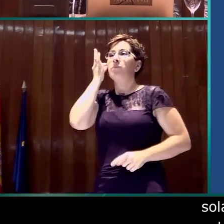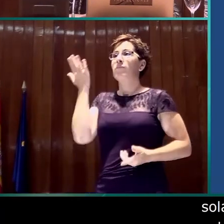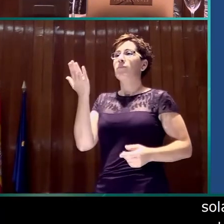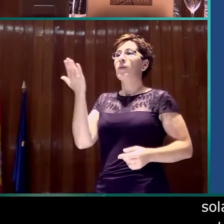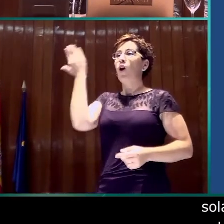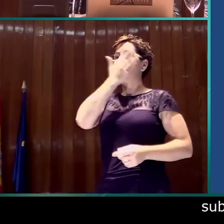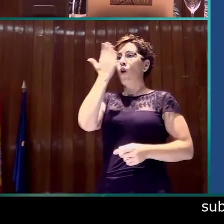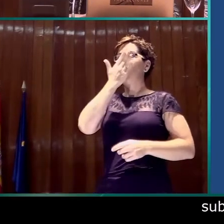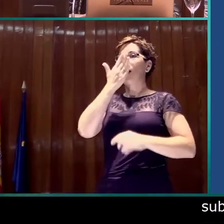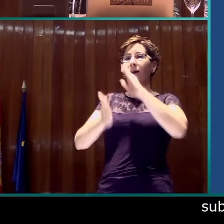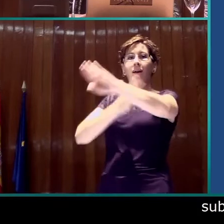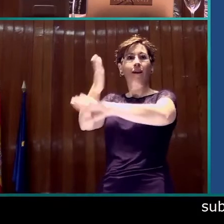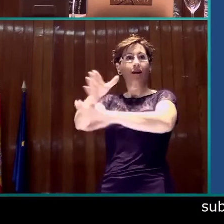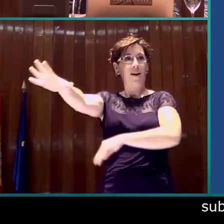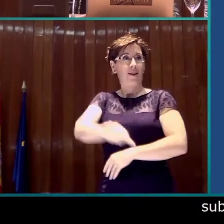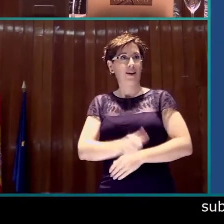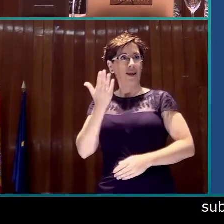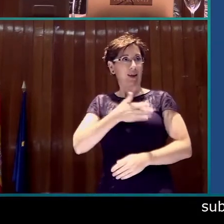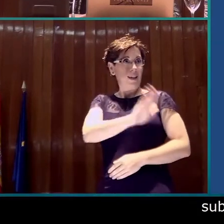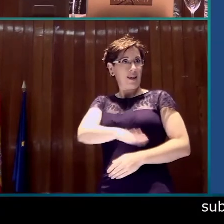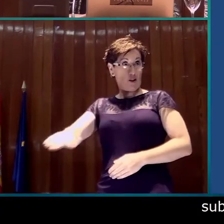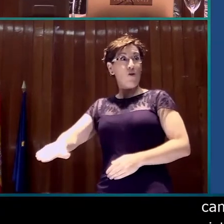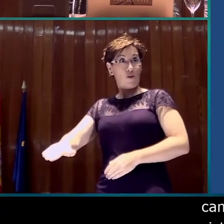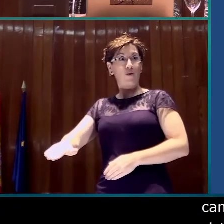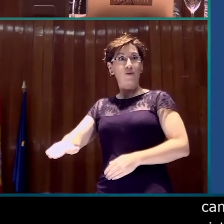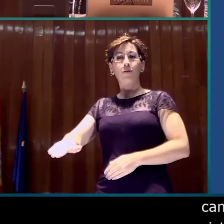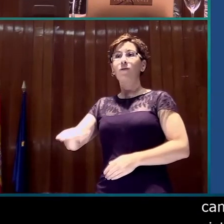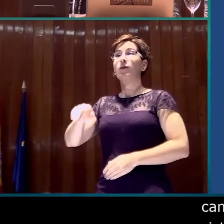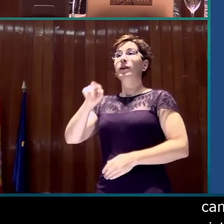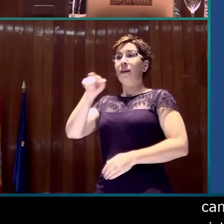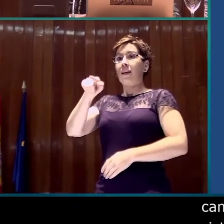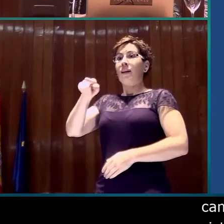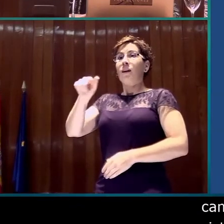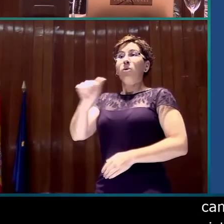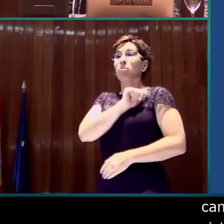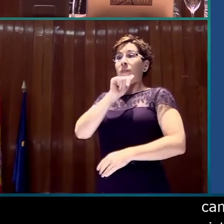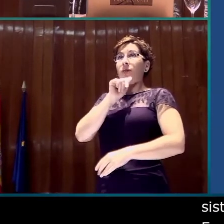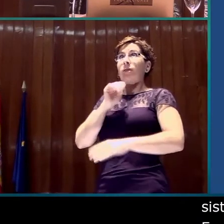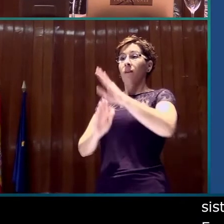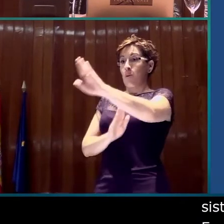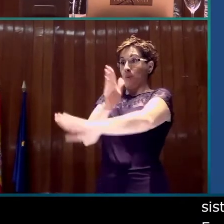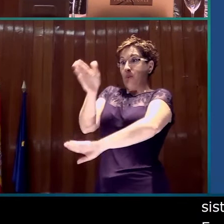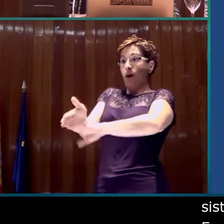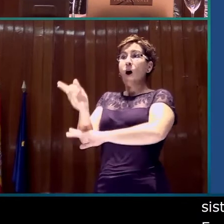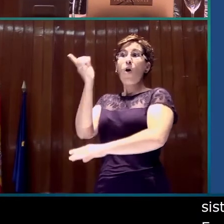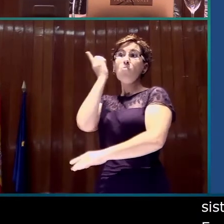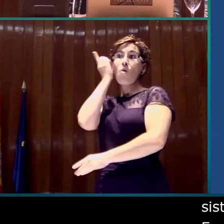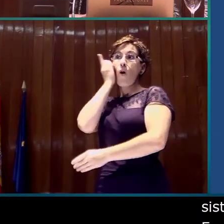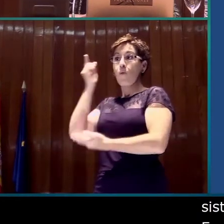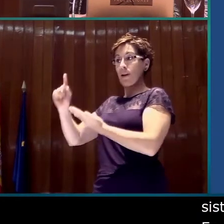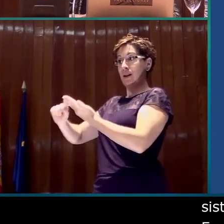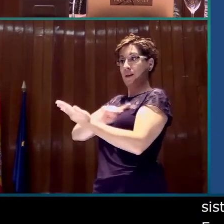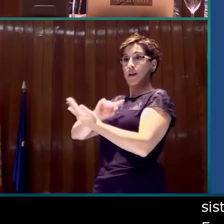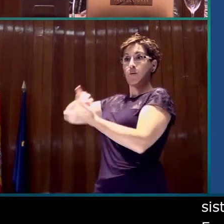escolar a buscar a sus hijos y que recibe por parte de su marido, a través del teléfono móvil, las amenazas en